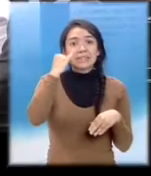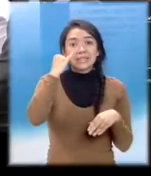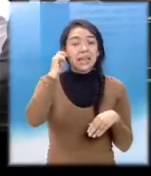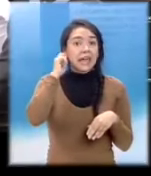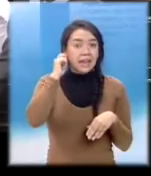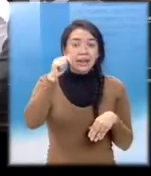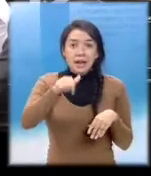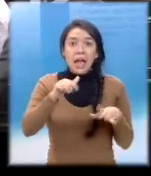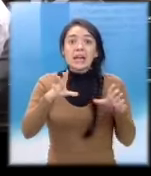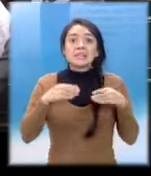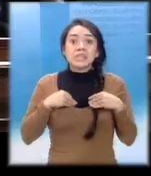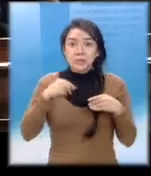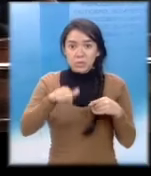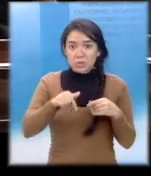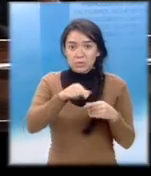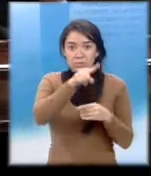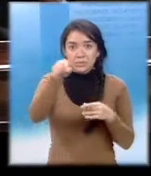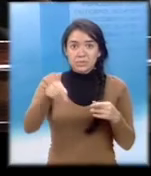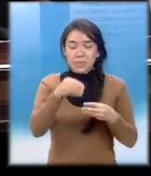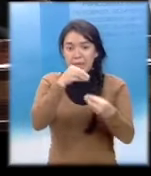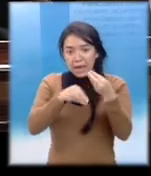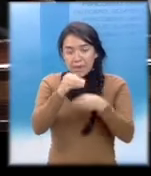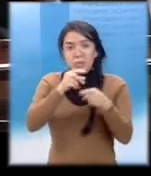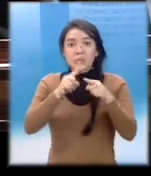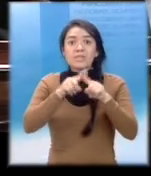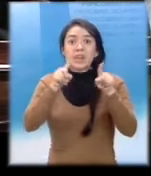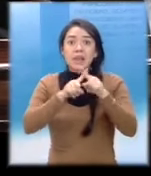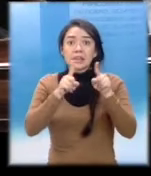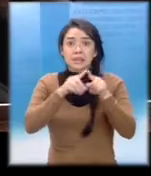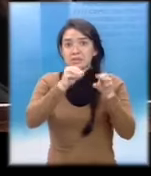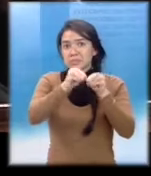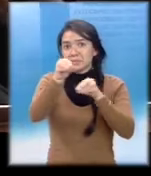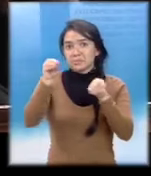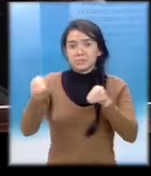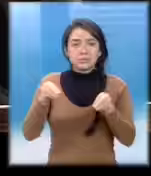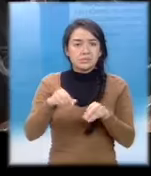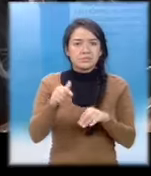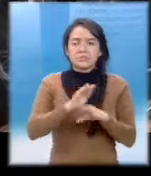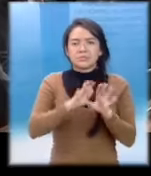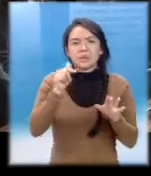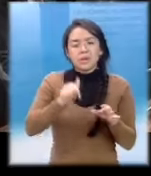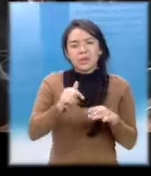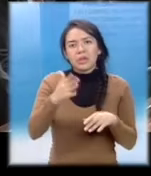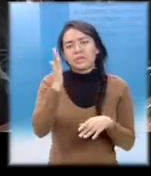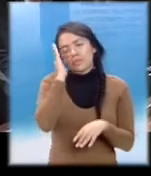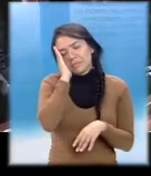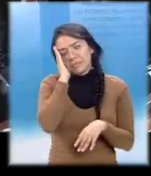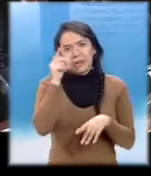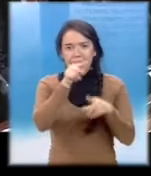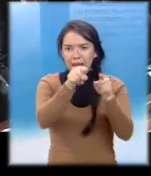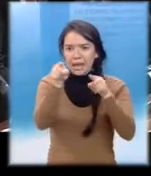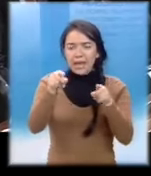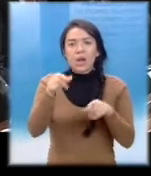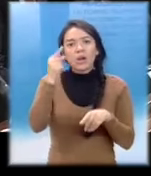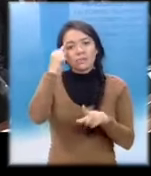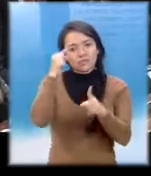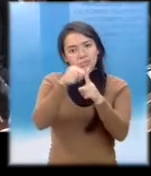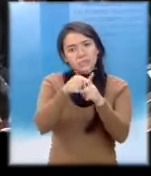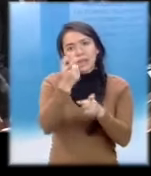dijimos, no hubo novedades Los diputados andaban cada quien en lo suyo Unos dormidos Otros pensando en el dinero